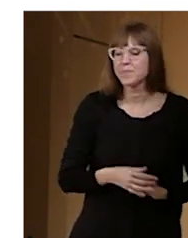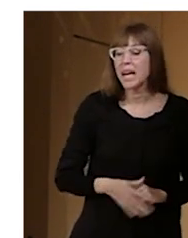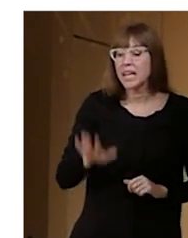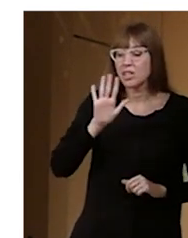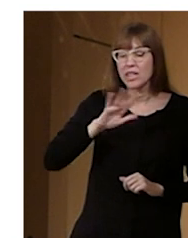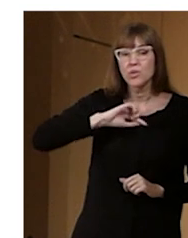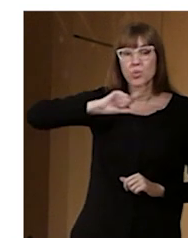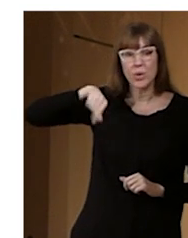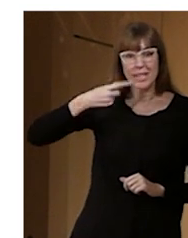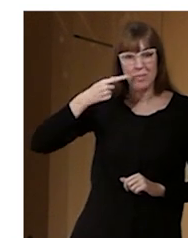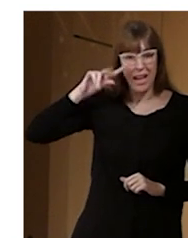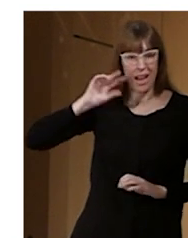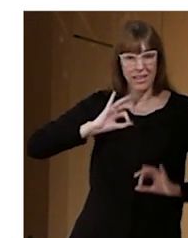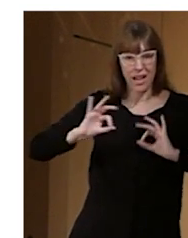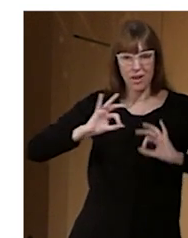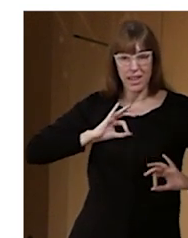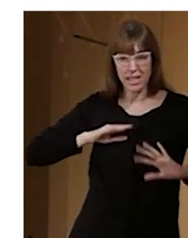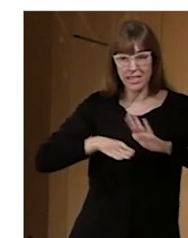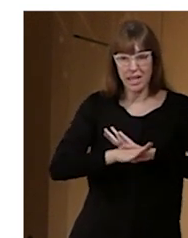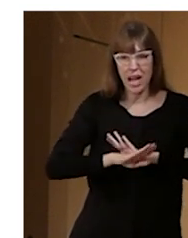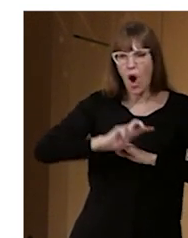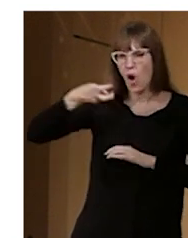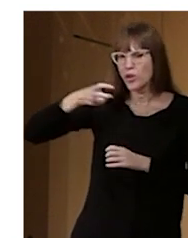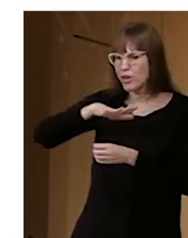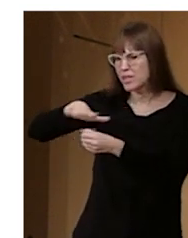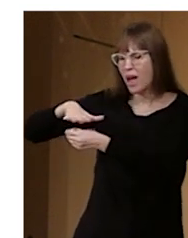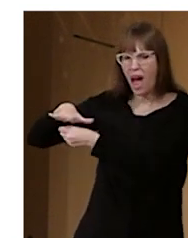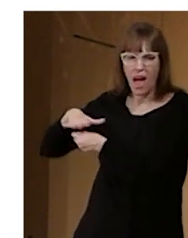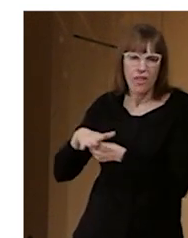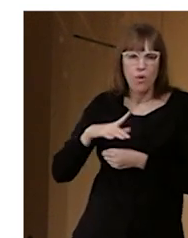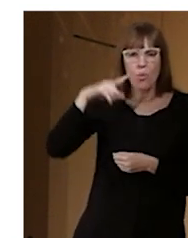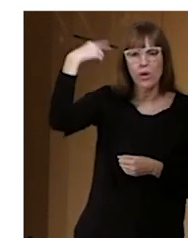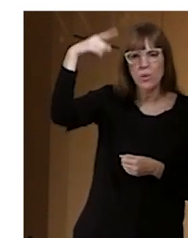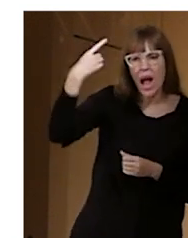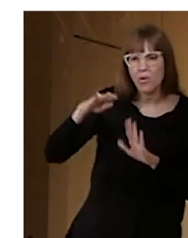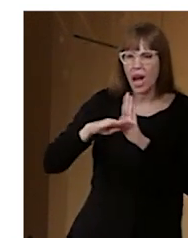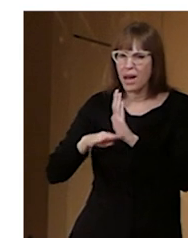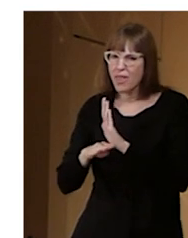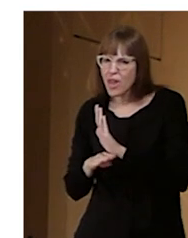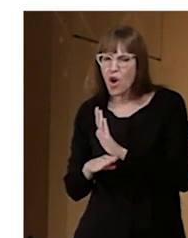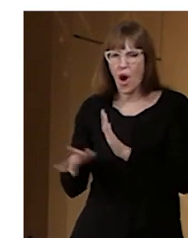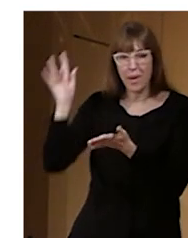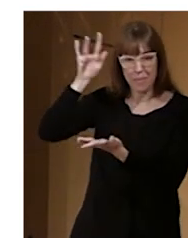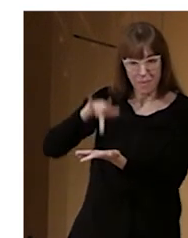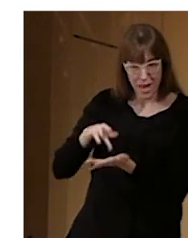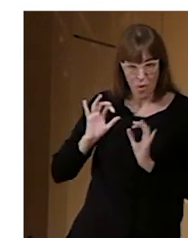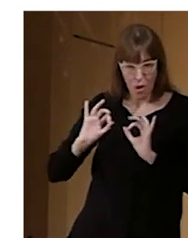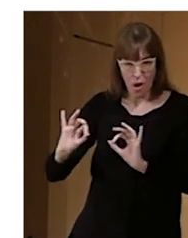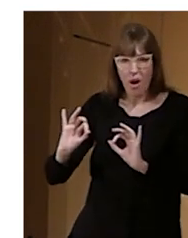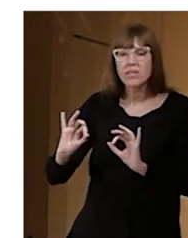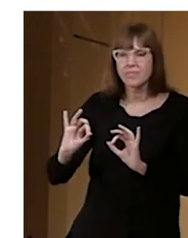de teatro accesible, es aplicable a cualquier espacio cultural que tenga una programación en vivo, incluso de